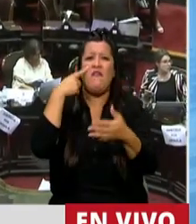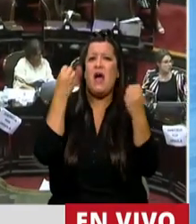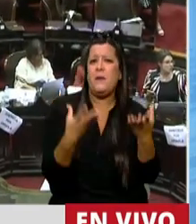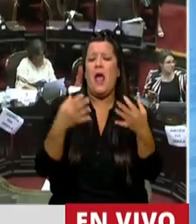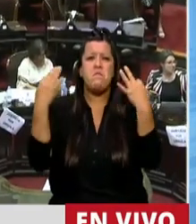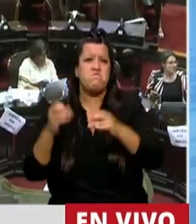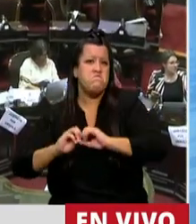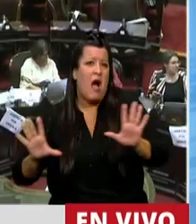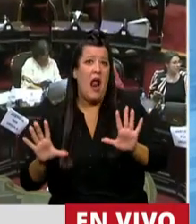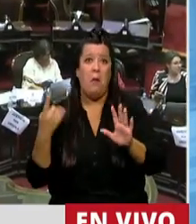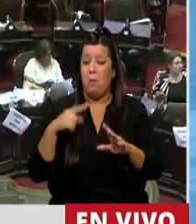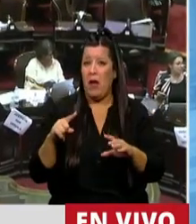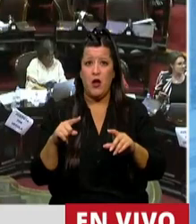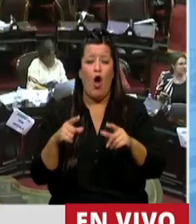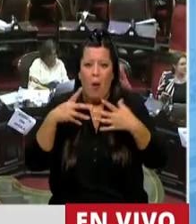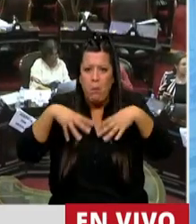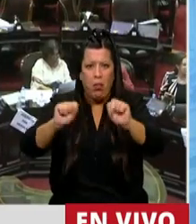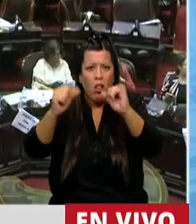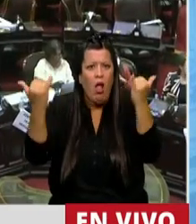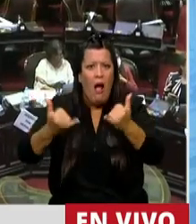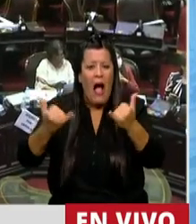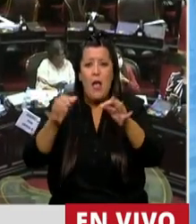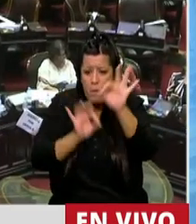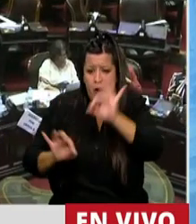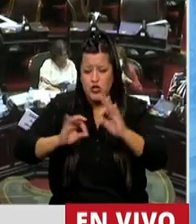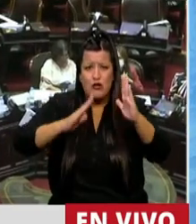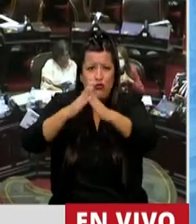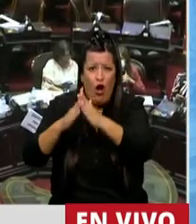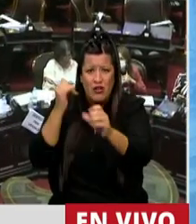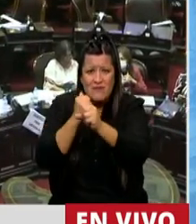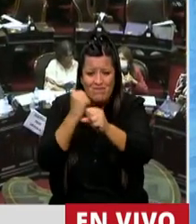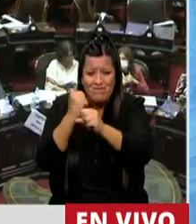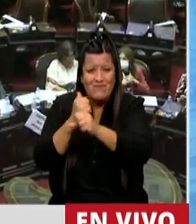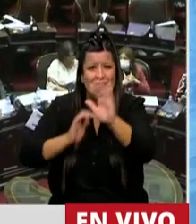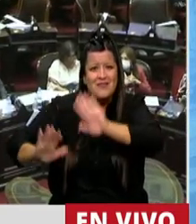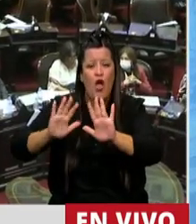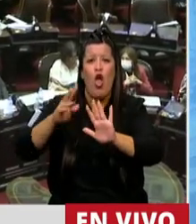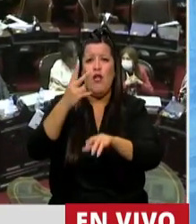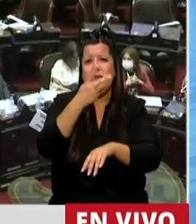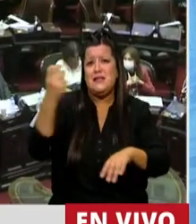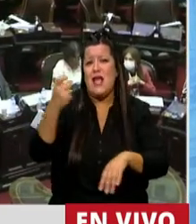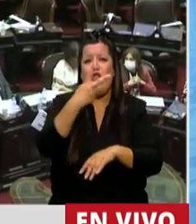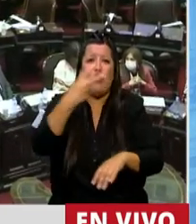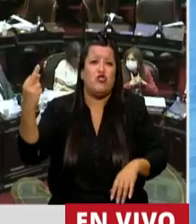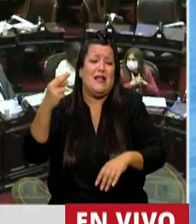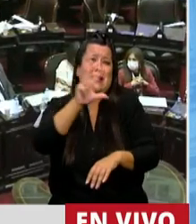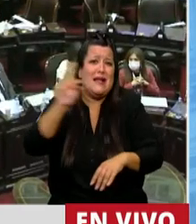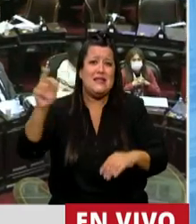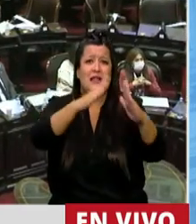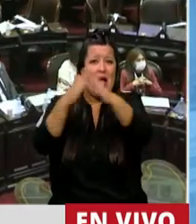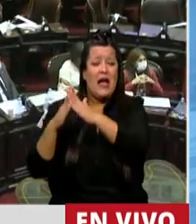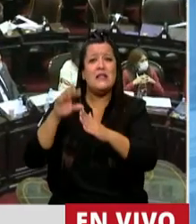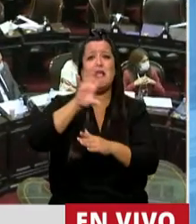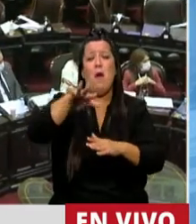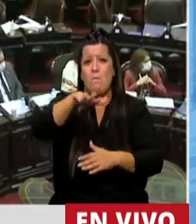mal. Y nos hemos encontrado con que hay proyectos de viviendas en ejecución de 100, 200, 300 viviendas en la